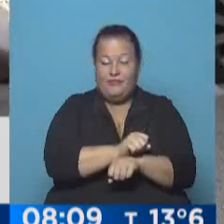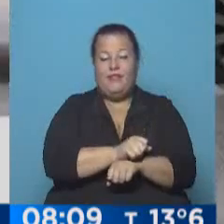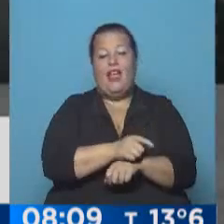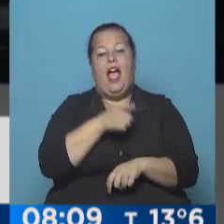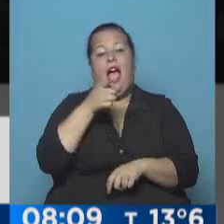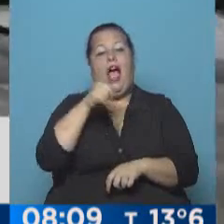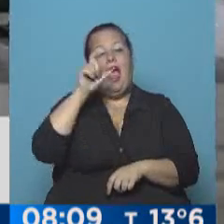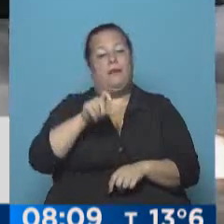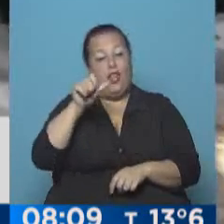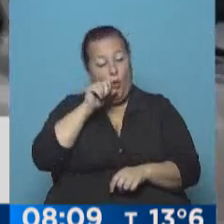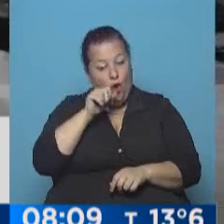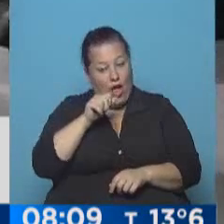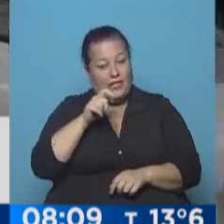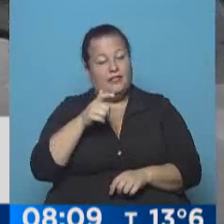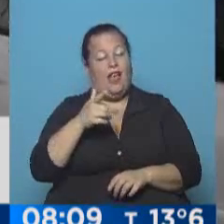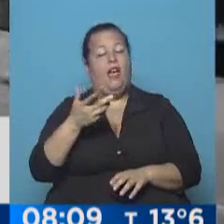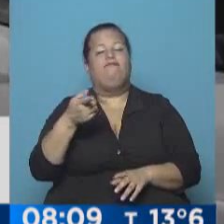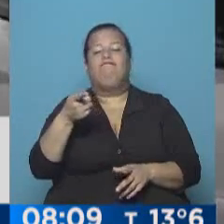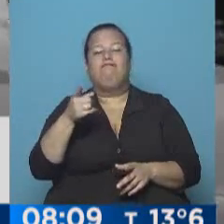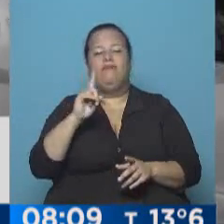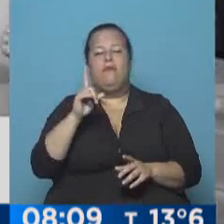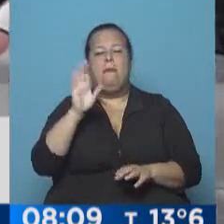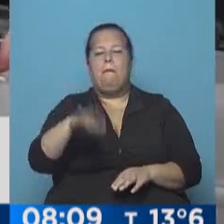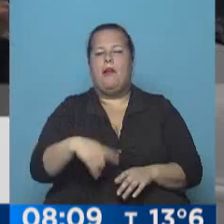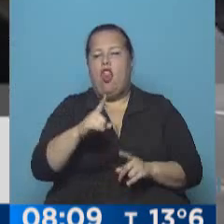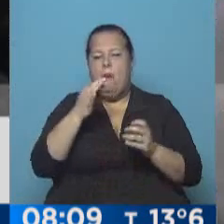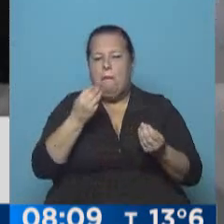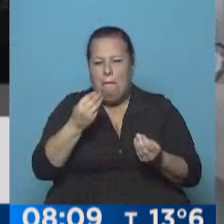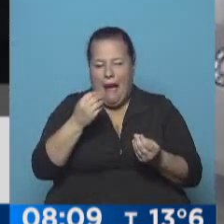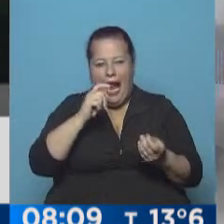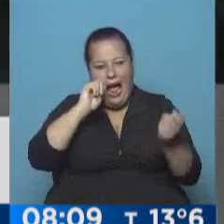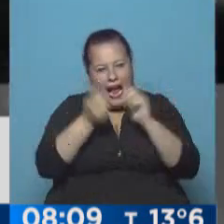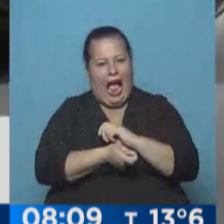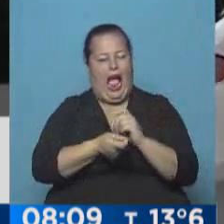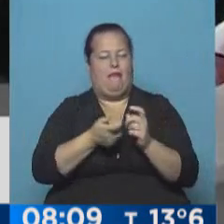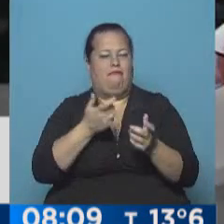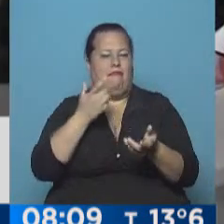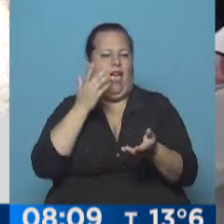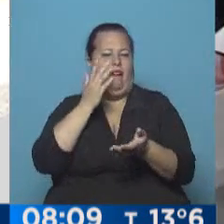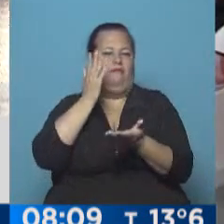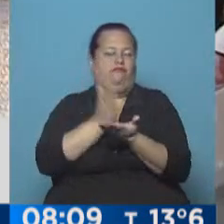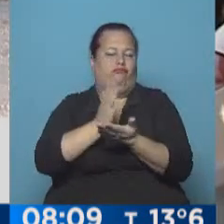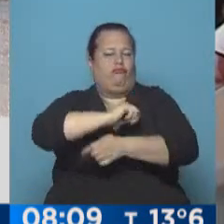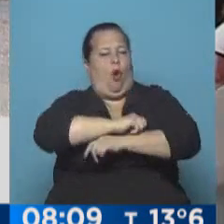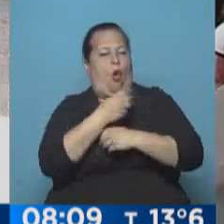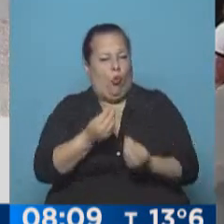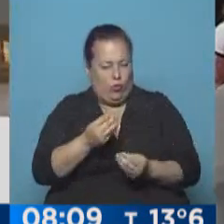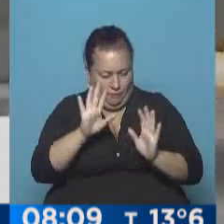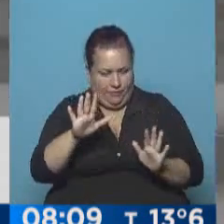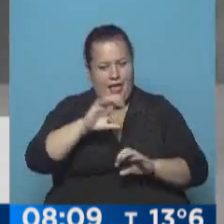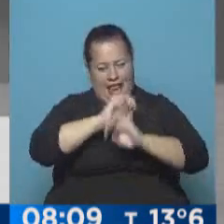condena al conductor irresponsable no llegan o alcanzan como para cambiar, modificar las conductas. Entendamos que